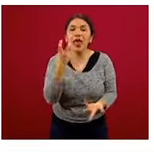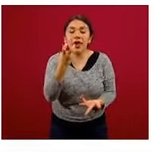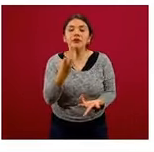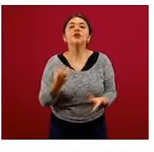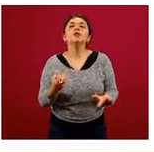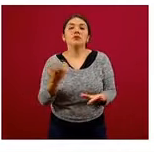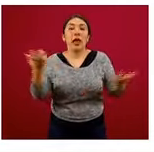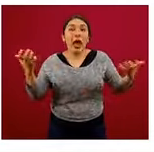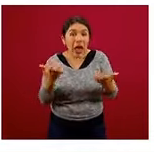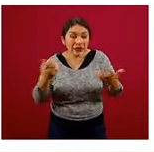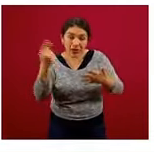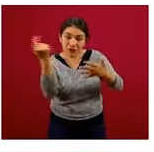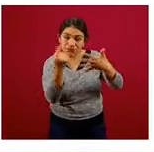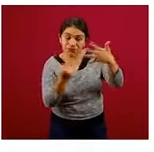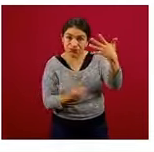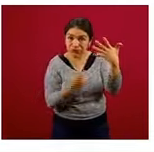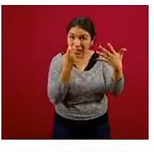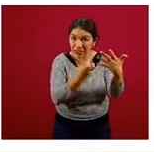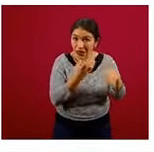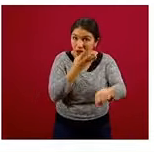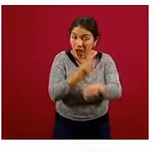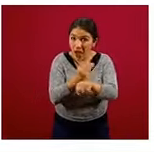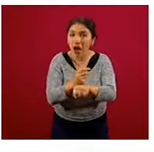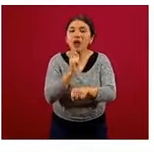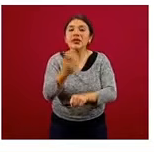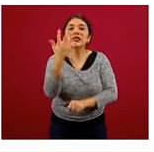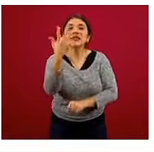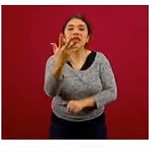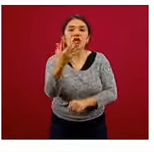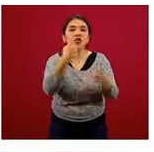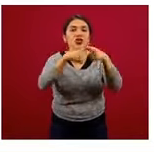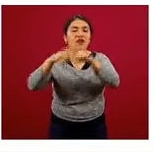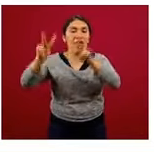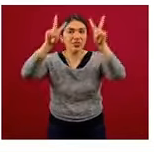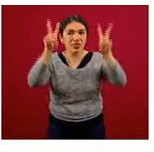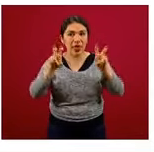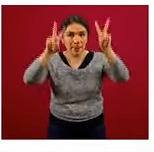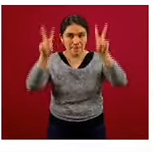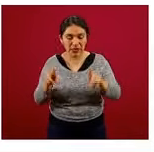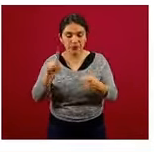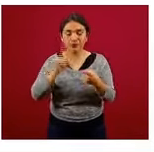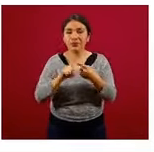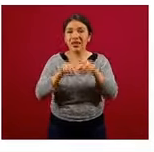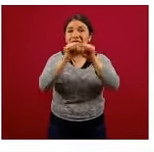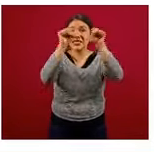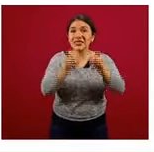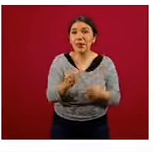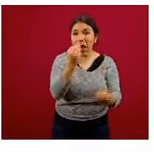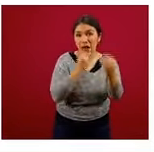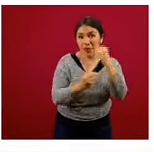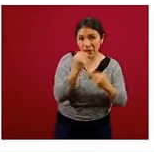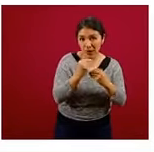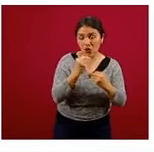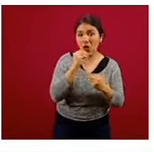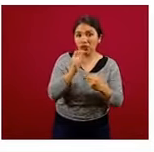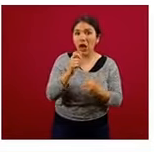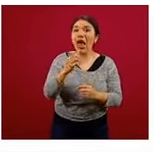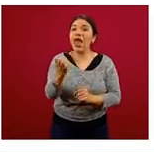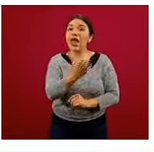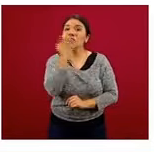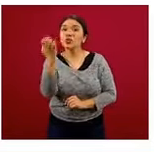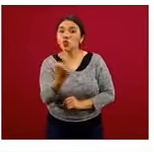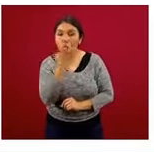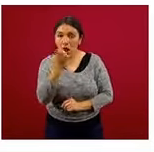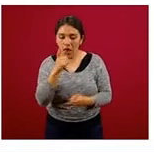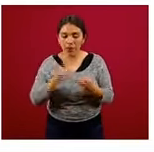Y entonces, las acciones, el paquete de acciones se divide en cinco temas. Sistema alimentario, entorno escolar,